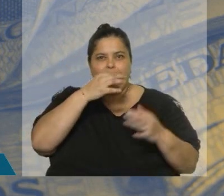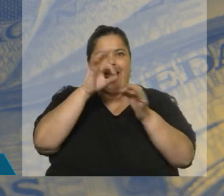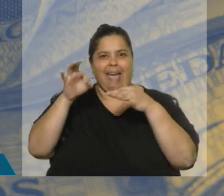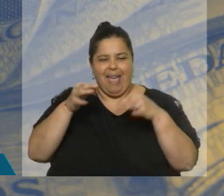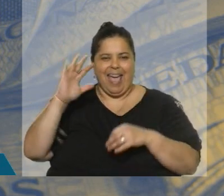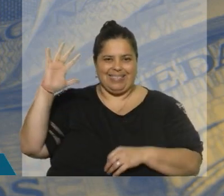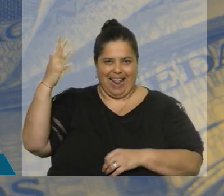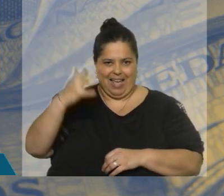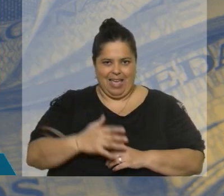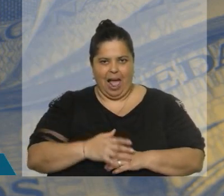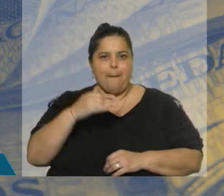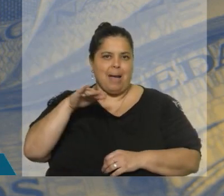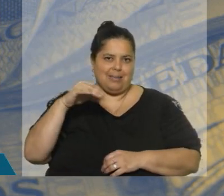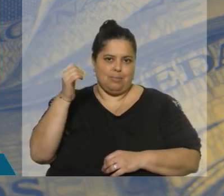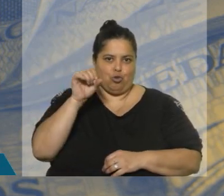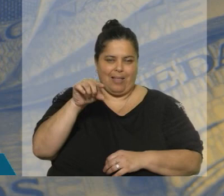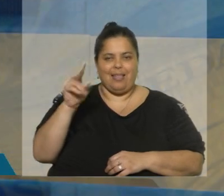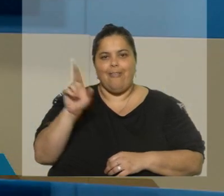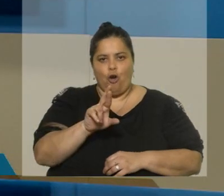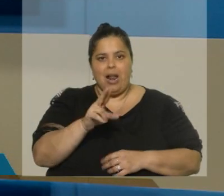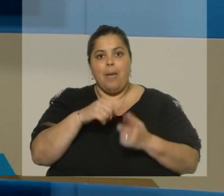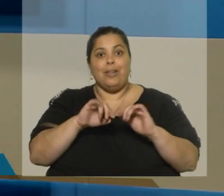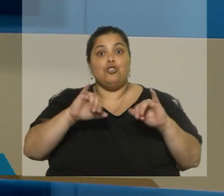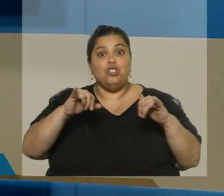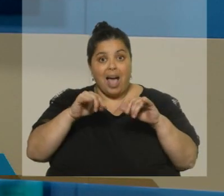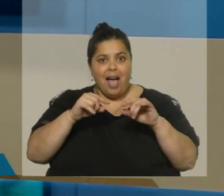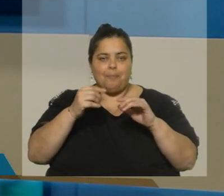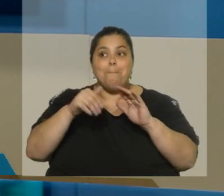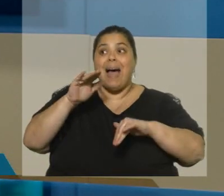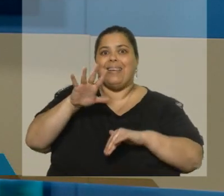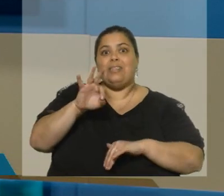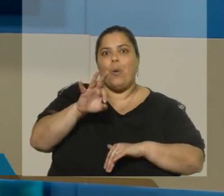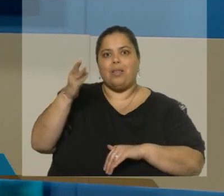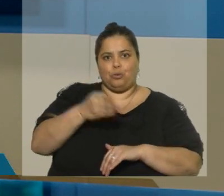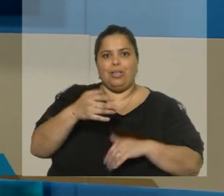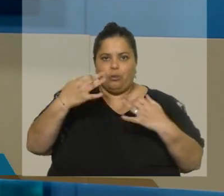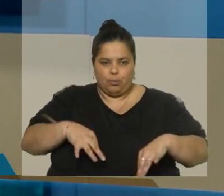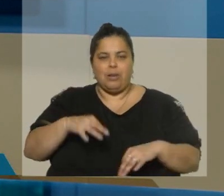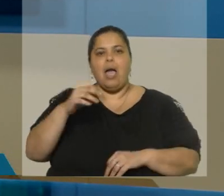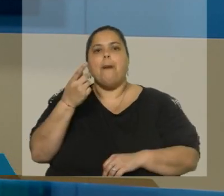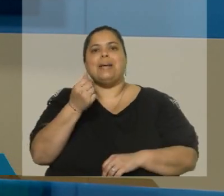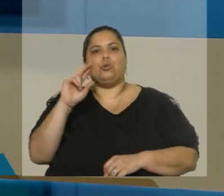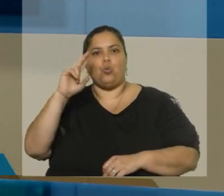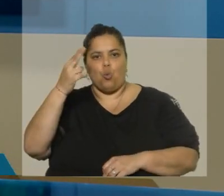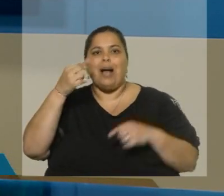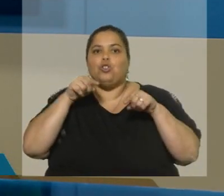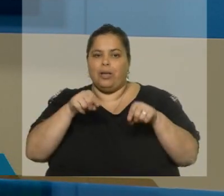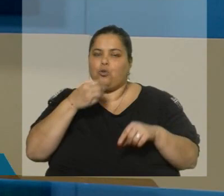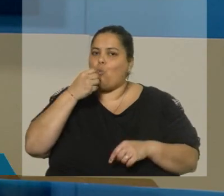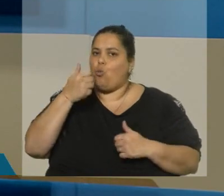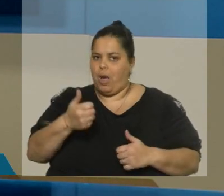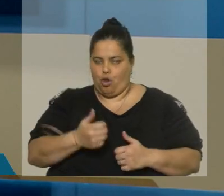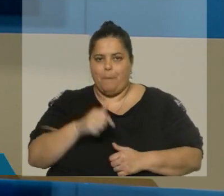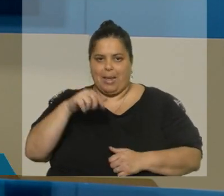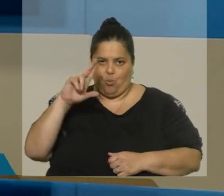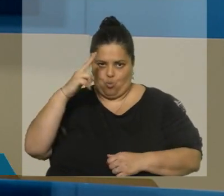destacado son los dólares. Pero ya hemos doblado ese codo del 50%, lo hemos superado y es una muy buena señal.